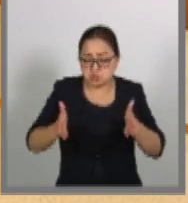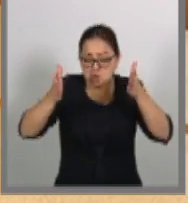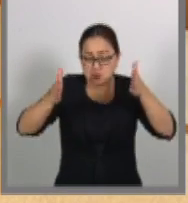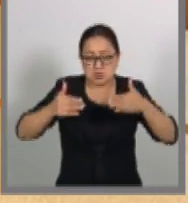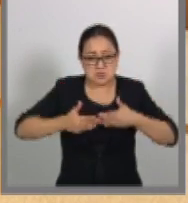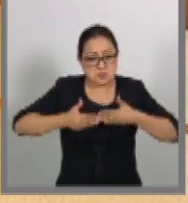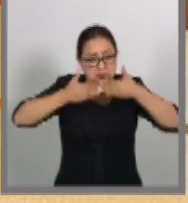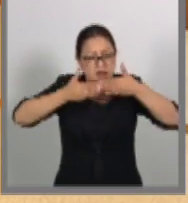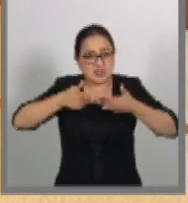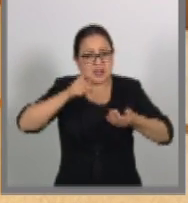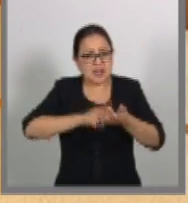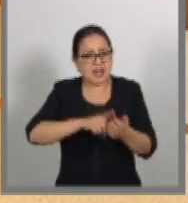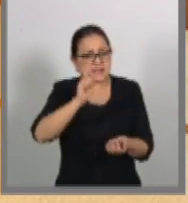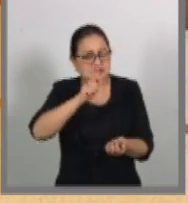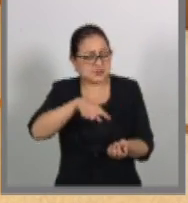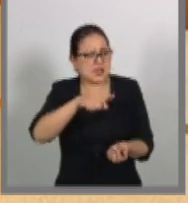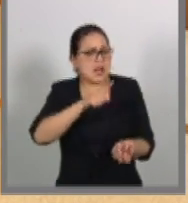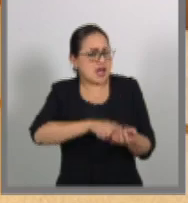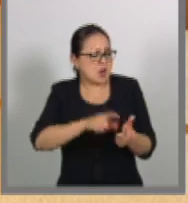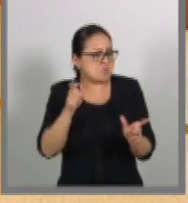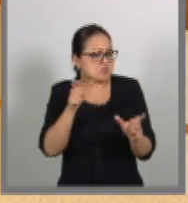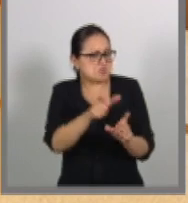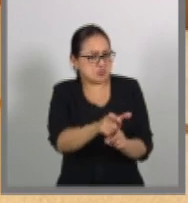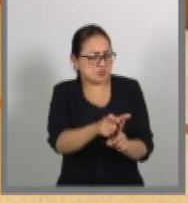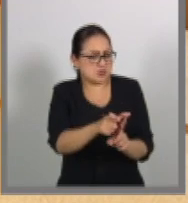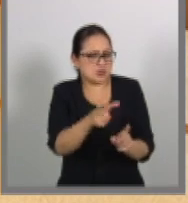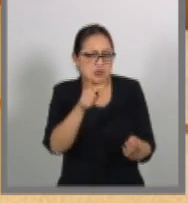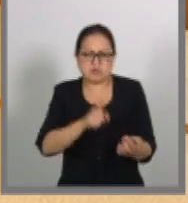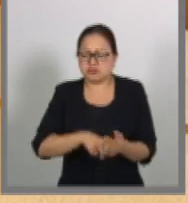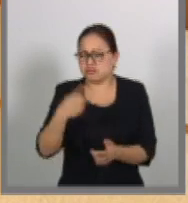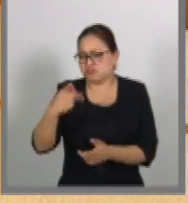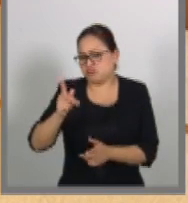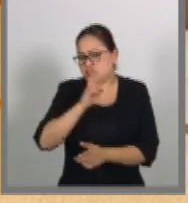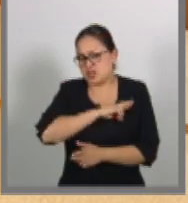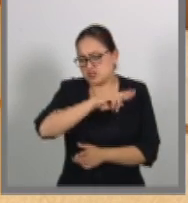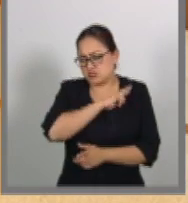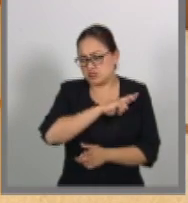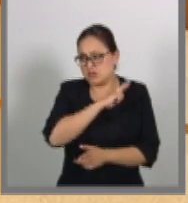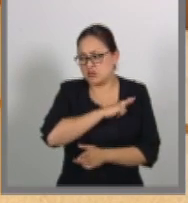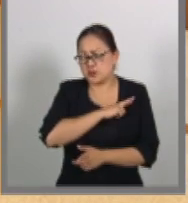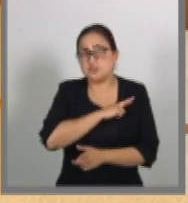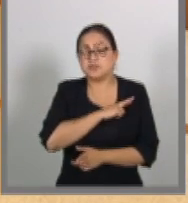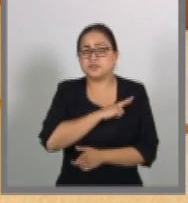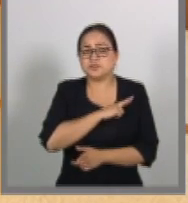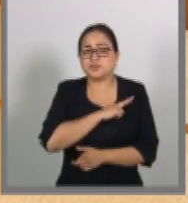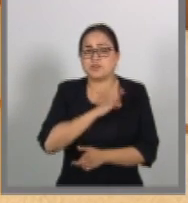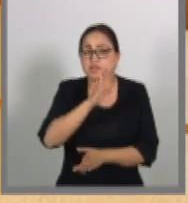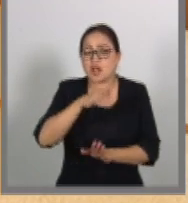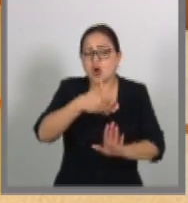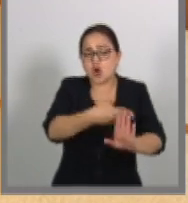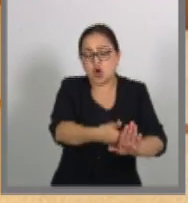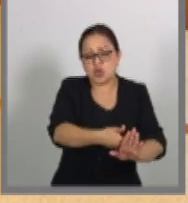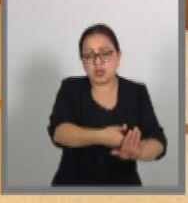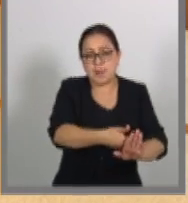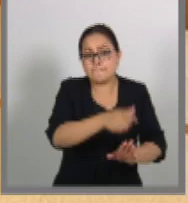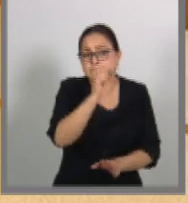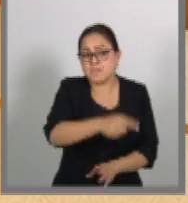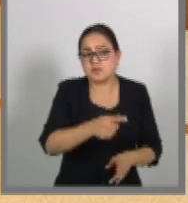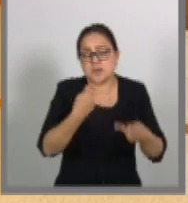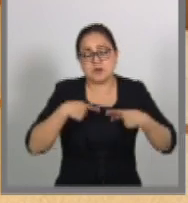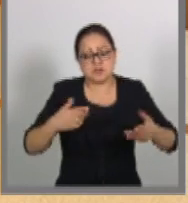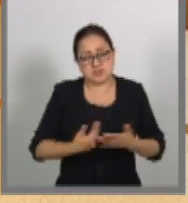tienen sus contractors, tienen sus policías privadas, que van a estar en contra de los propios mexicanos.